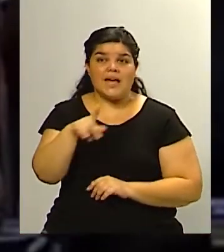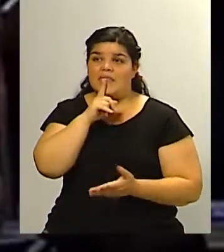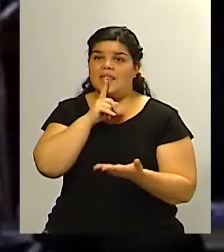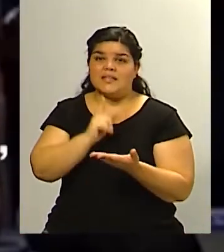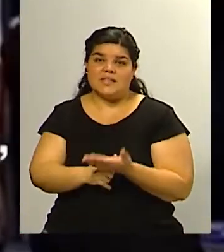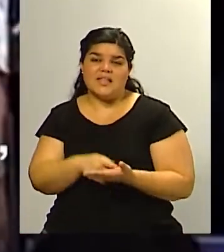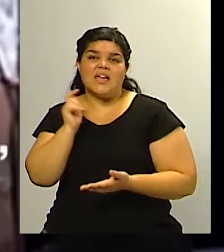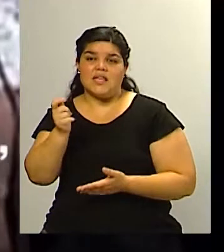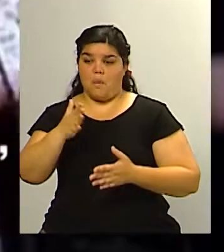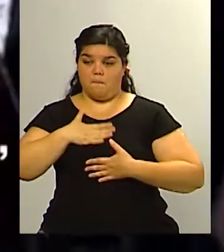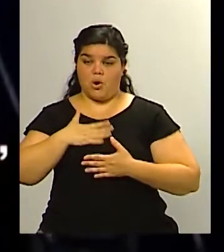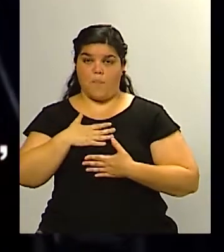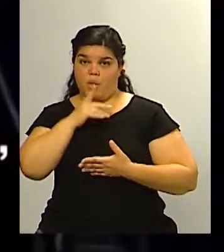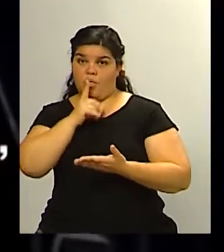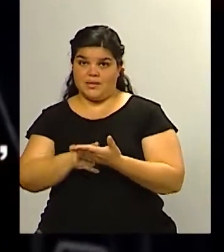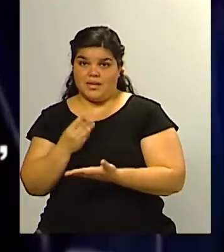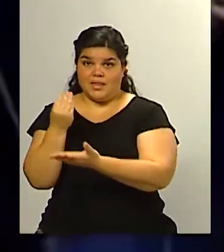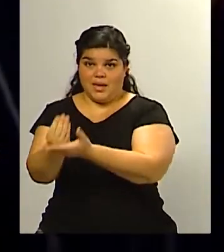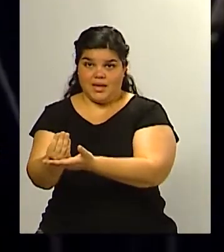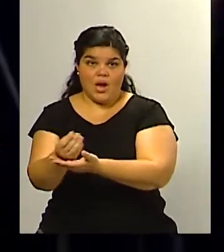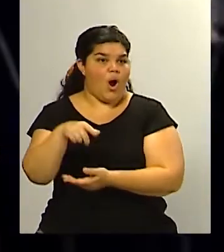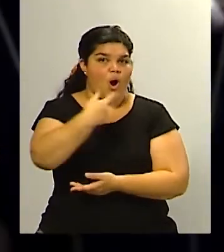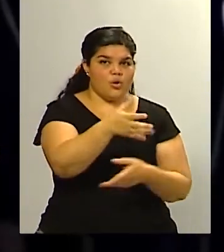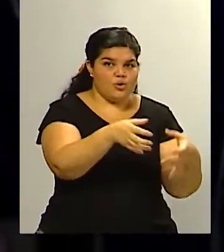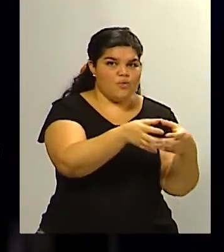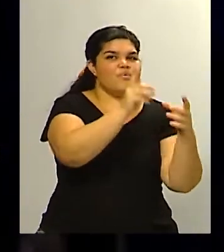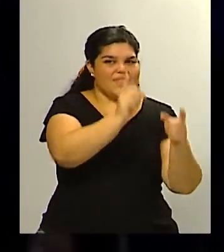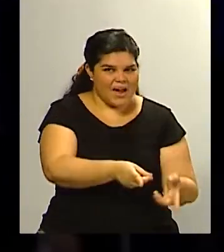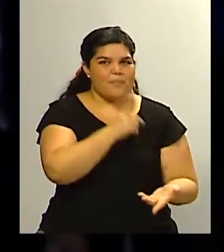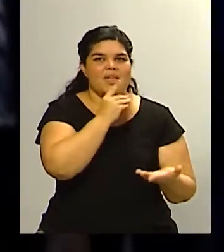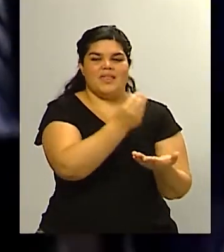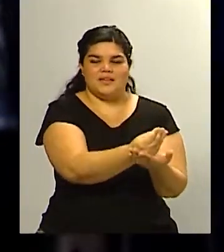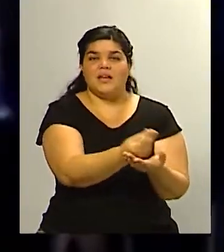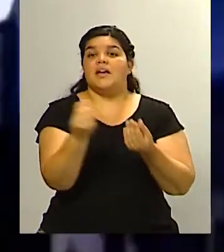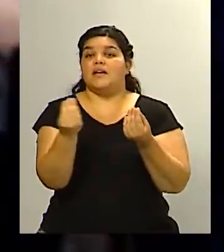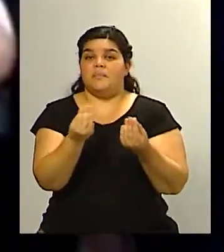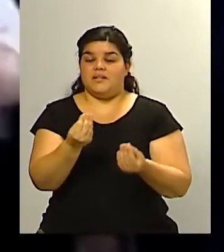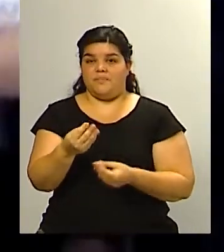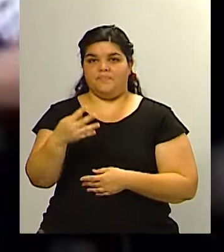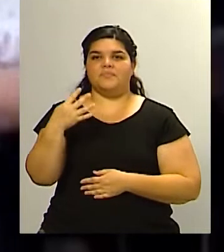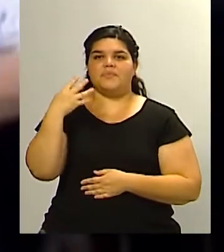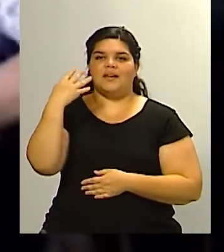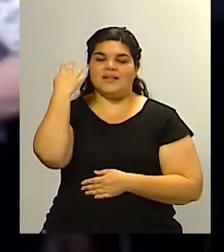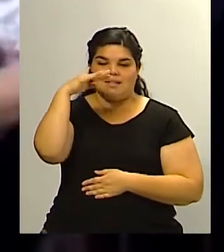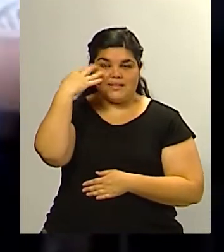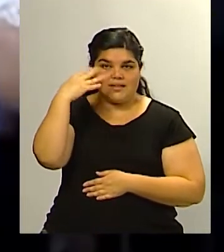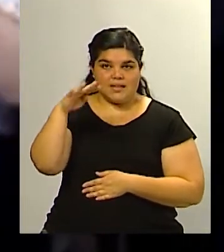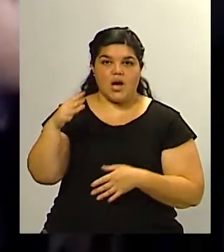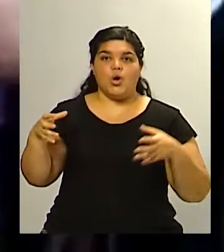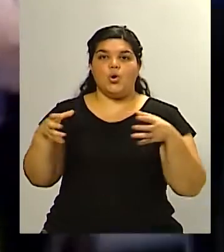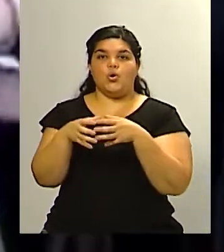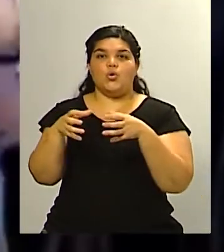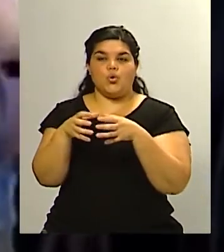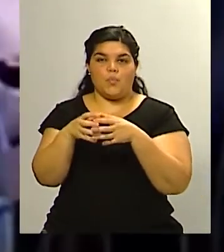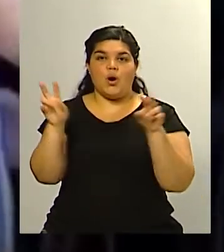españoles ¿cómo es esto? mirá la ausencia de Cristina hacia adentro del kirchnerismo y del frente de todos es un gran problema